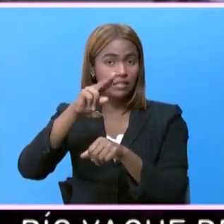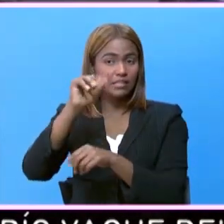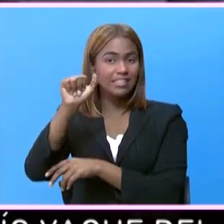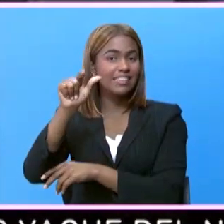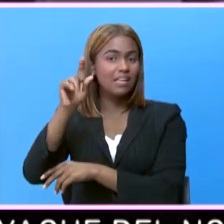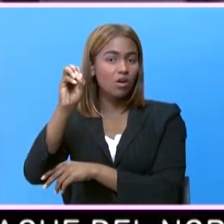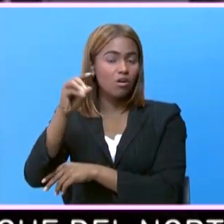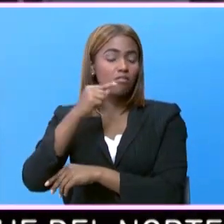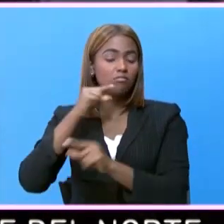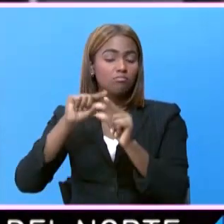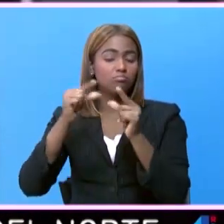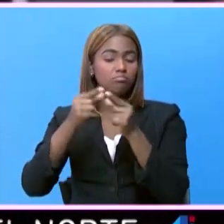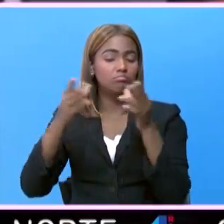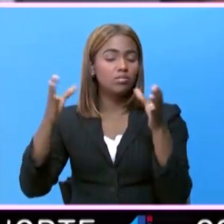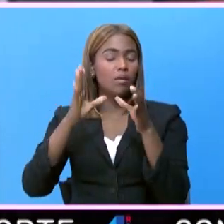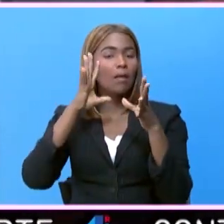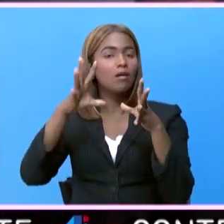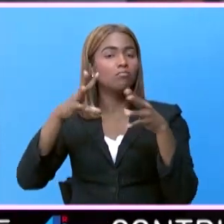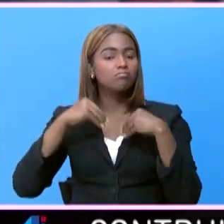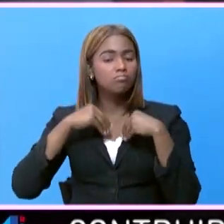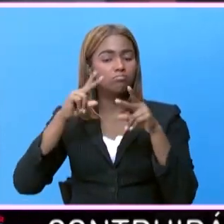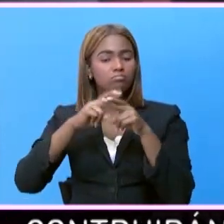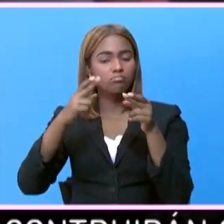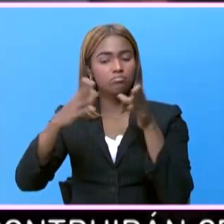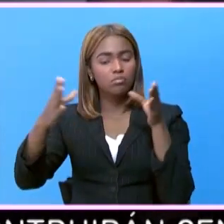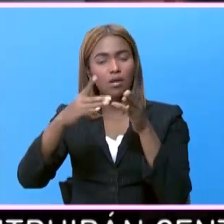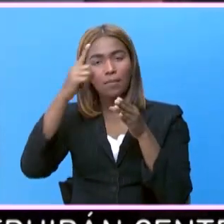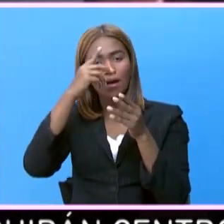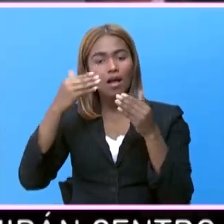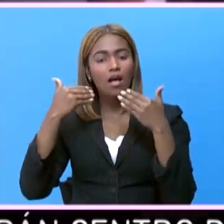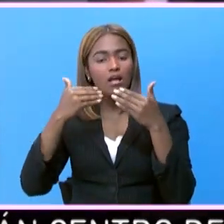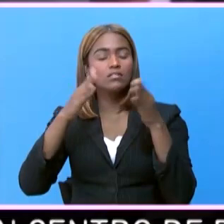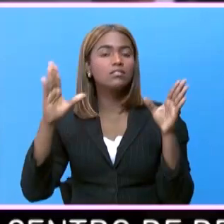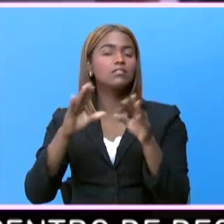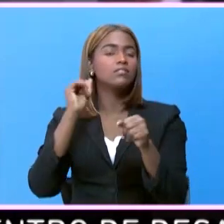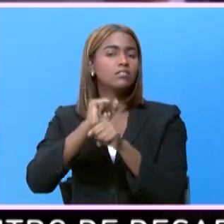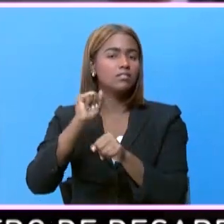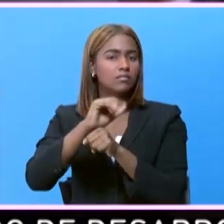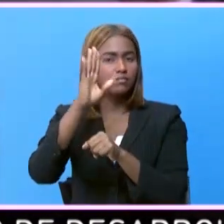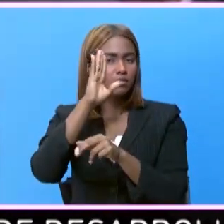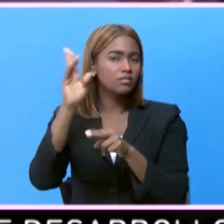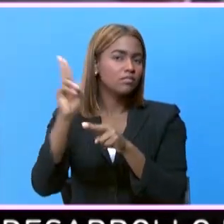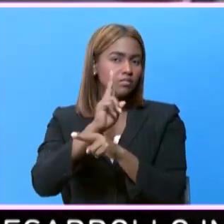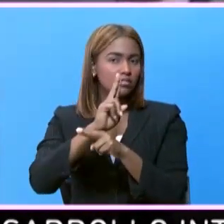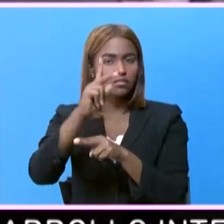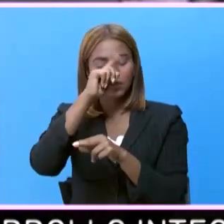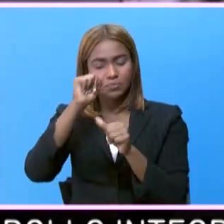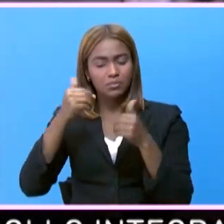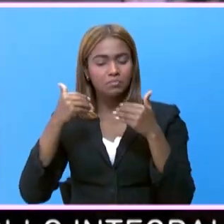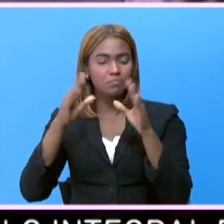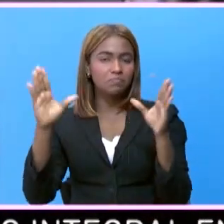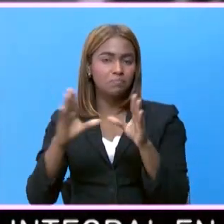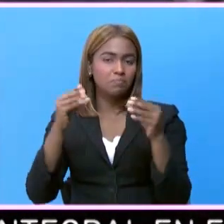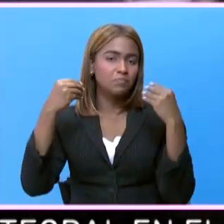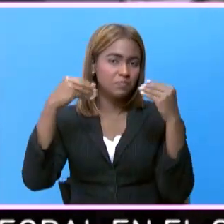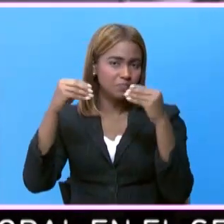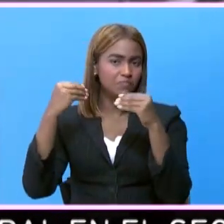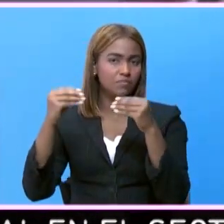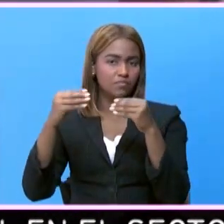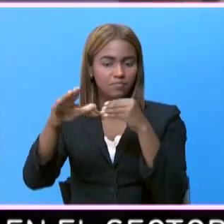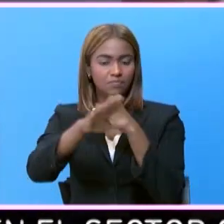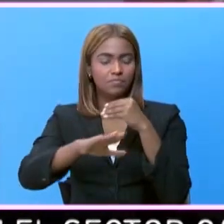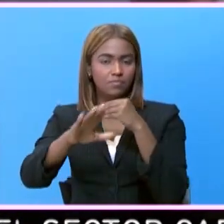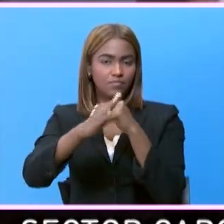dijo que una comisión reducida se estará reuniendo para definir el plan piloto que se utilizará para llevar a cabo la comercialización